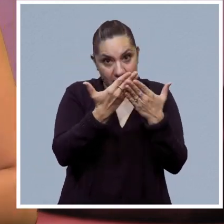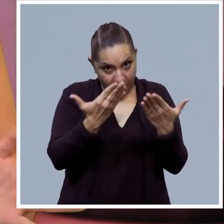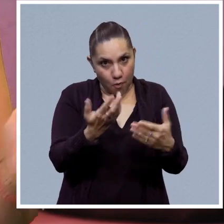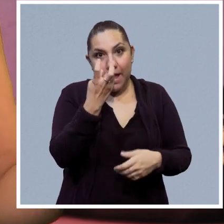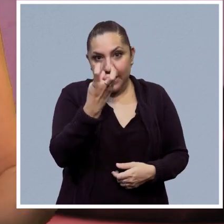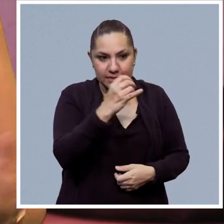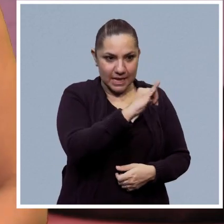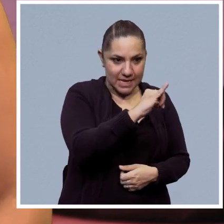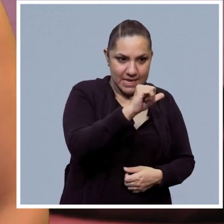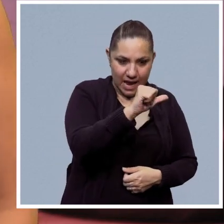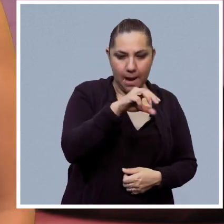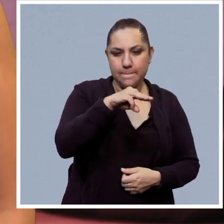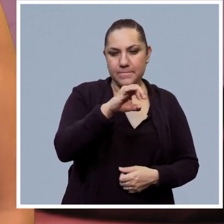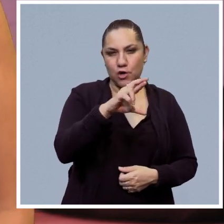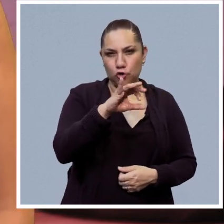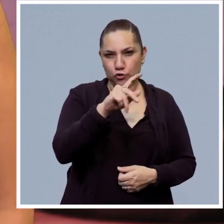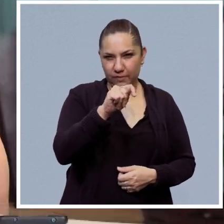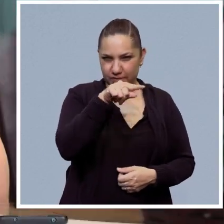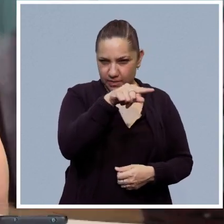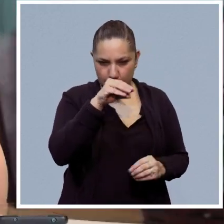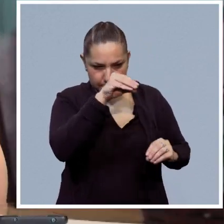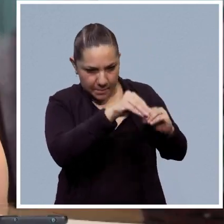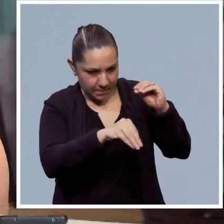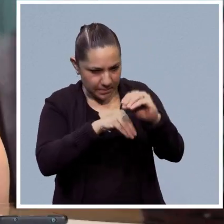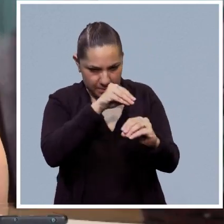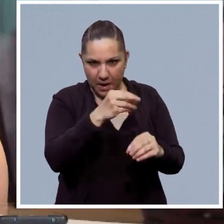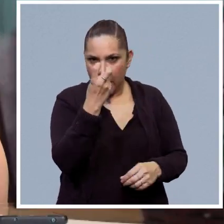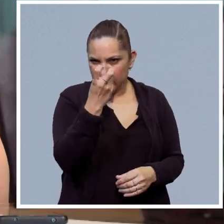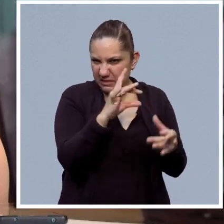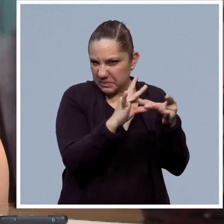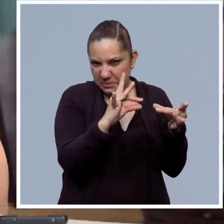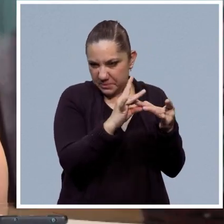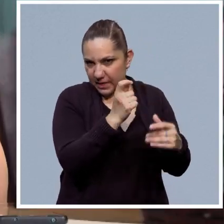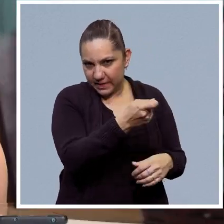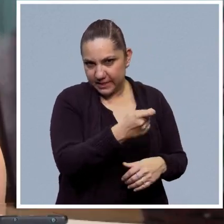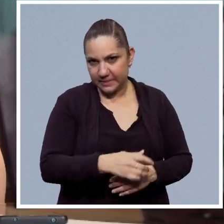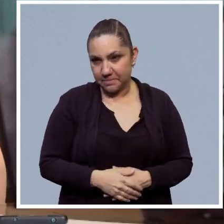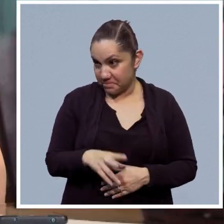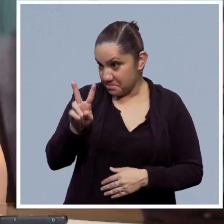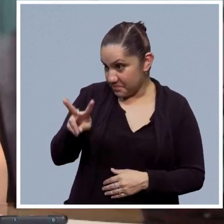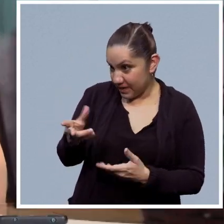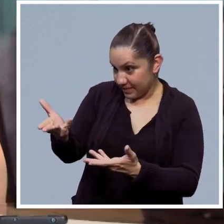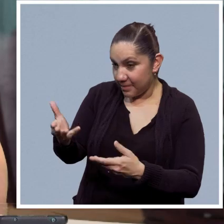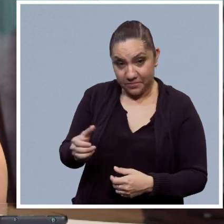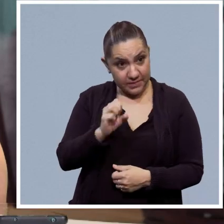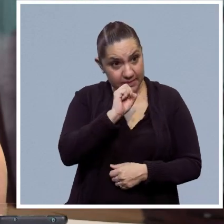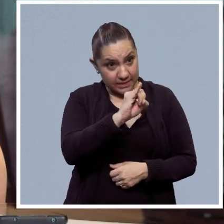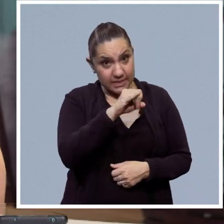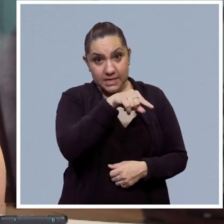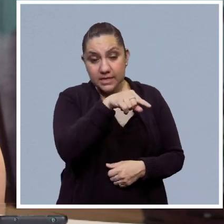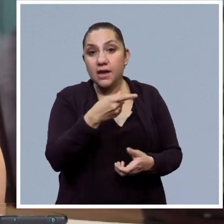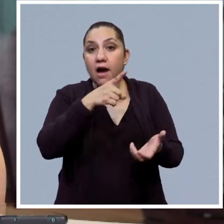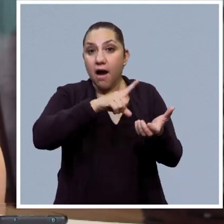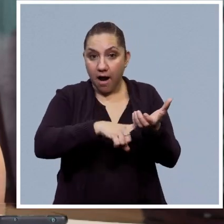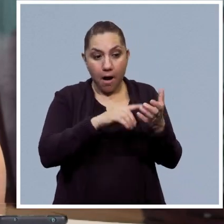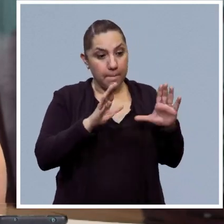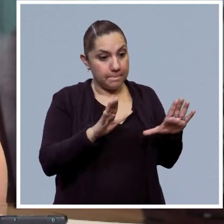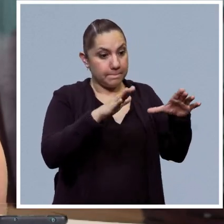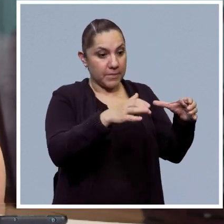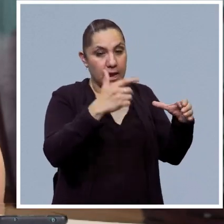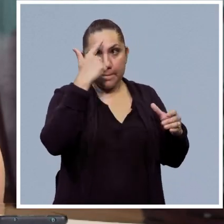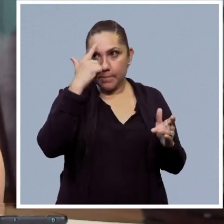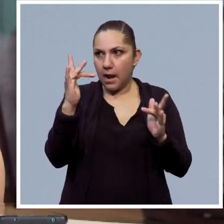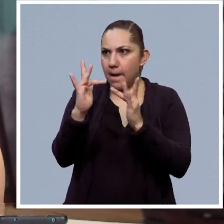artificial Microsoft. ¿No es así, Frida? Así es, Viri. Este laboratorio lleva a cabo actividades de investigación, vinculación y también